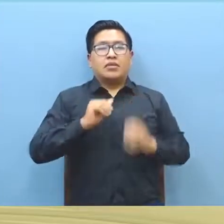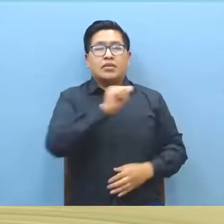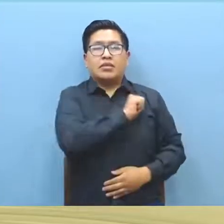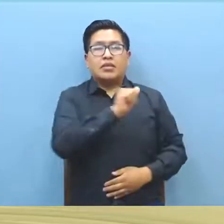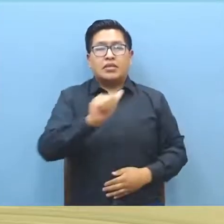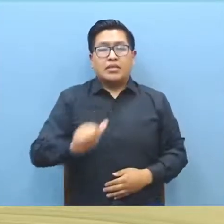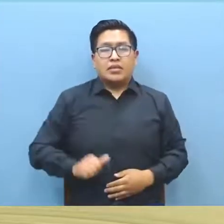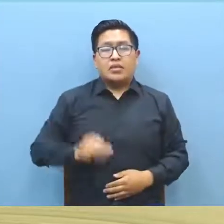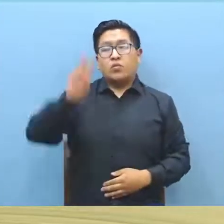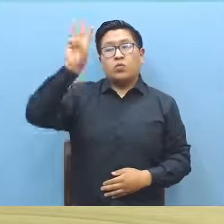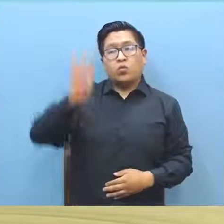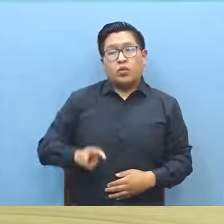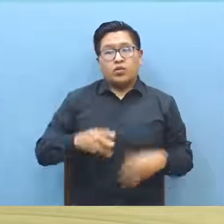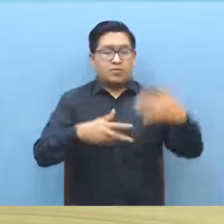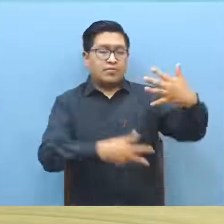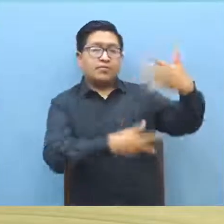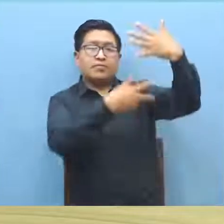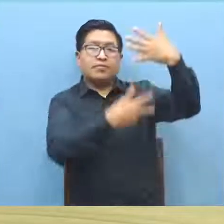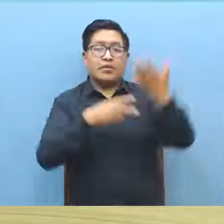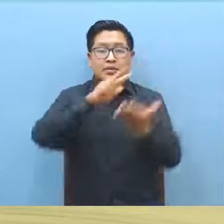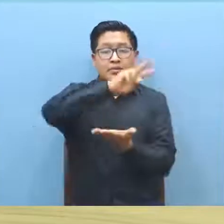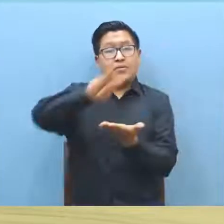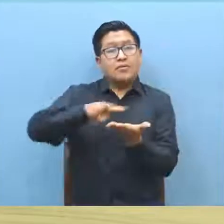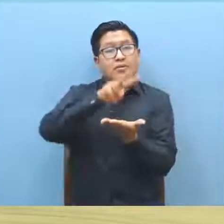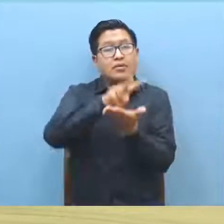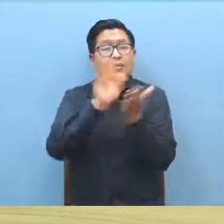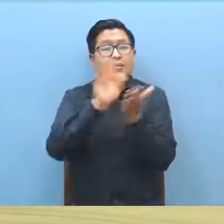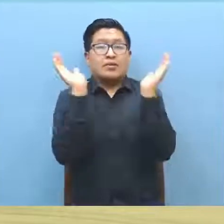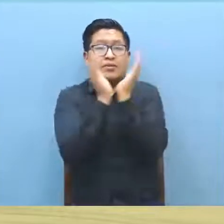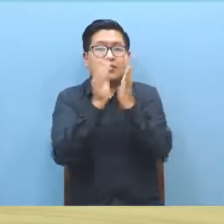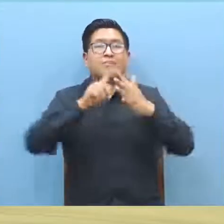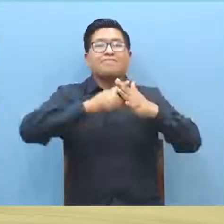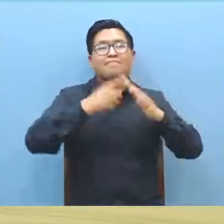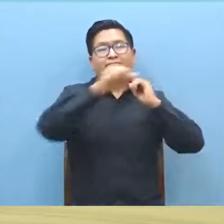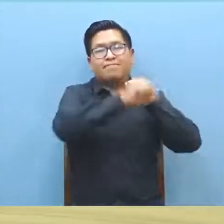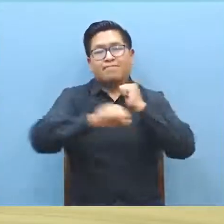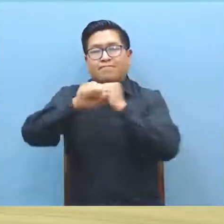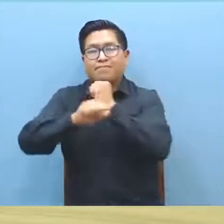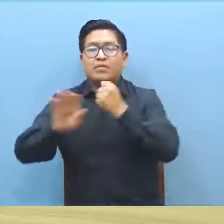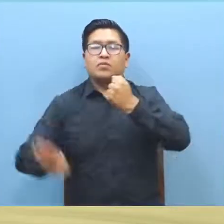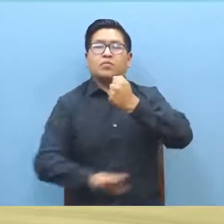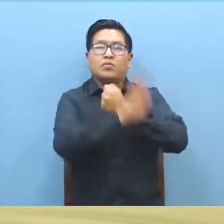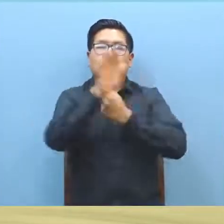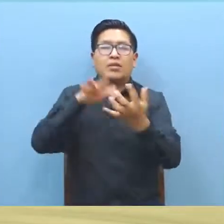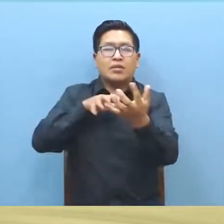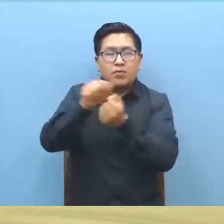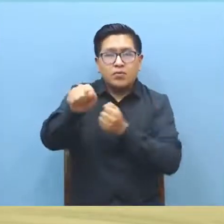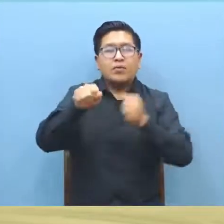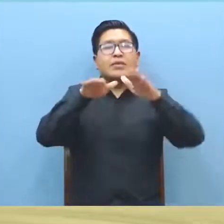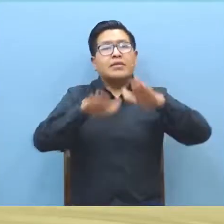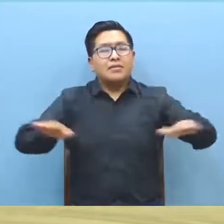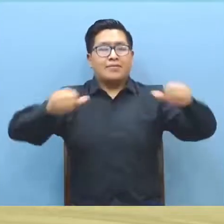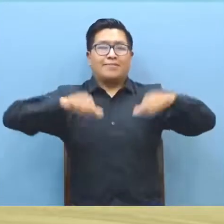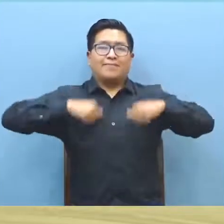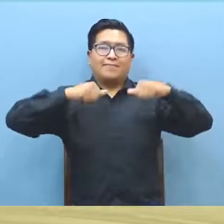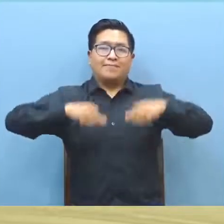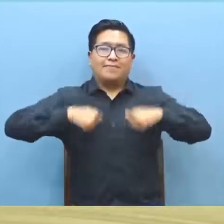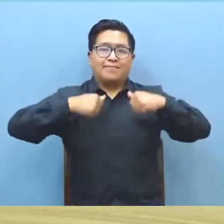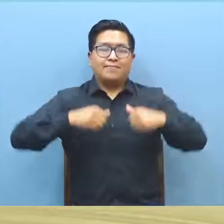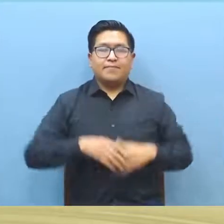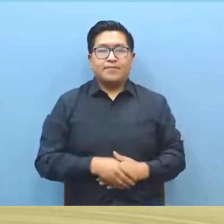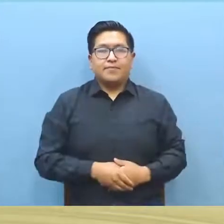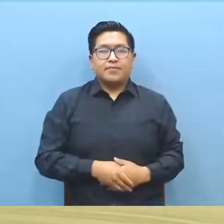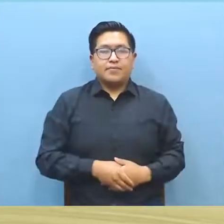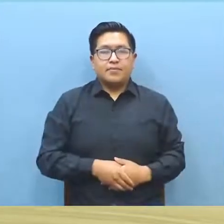Municipal de Guardias. En Vinto, la Defensoría del Pueblo inicia una campaña de prevención de la violencia contra niñas, niños y adolescentes.